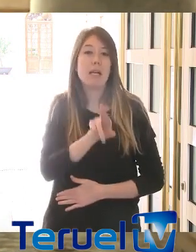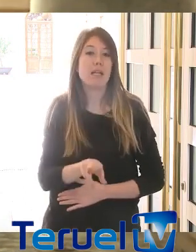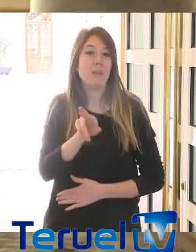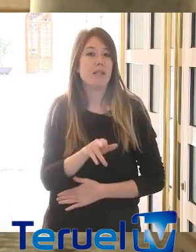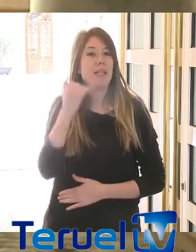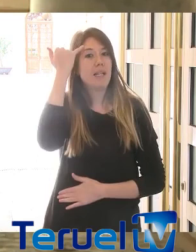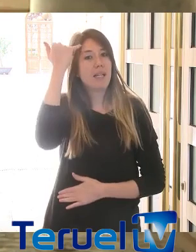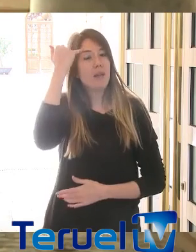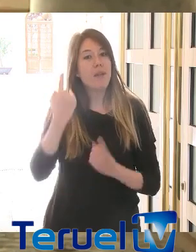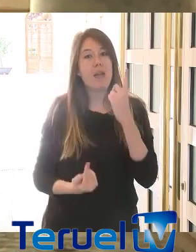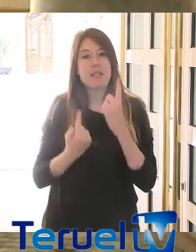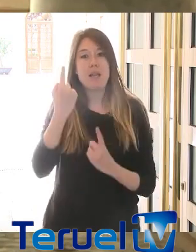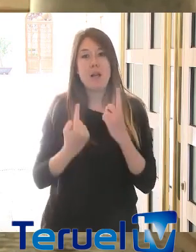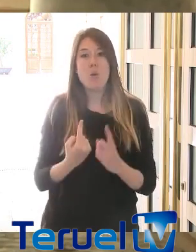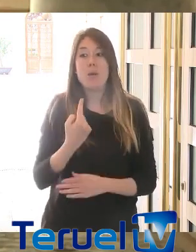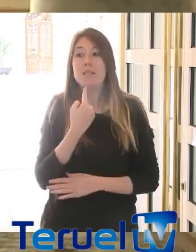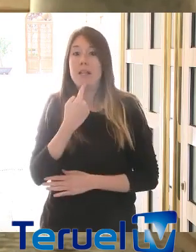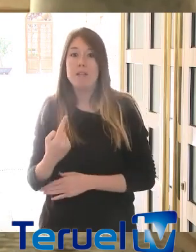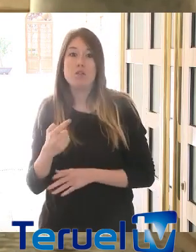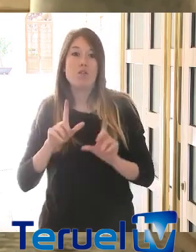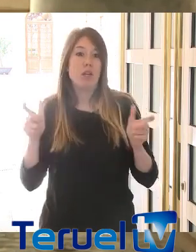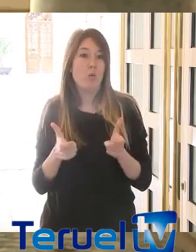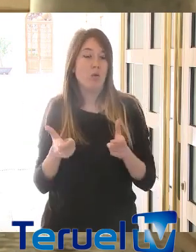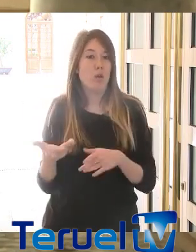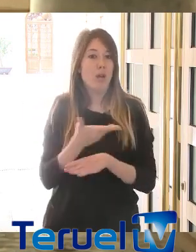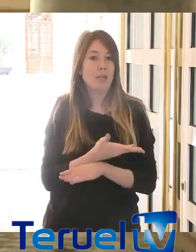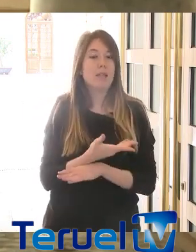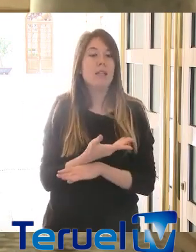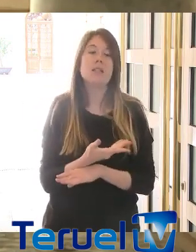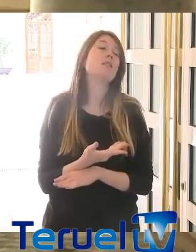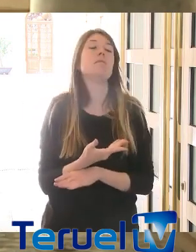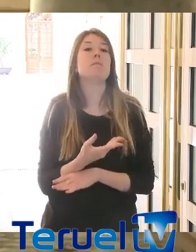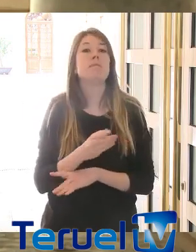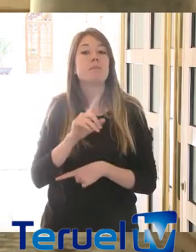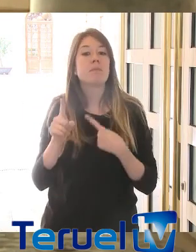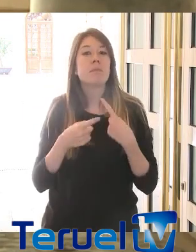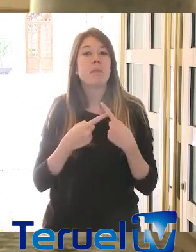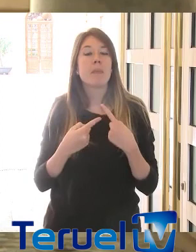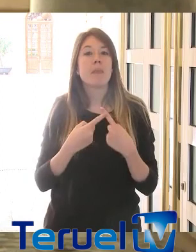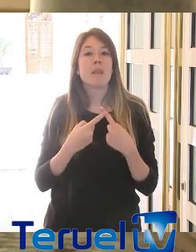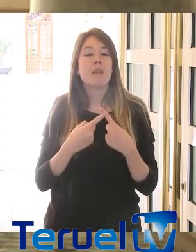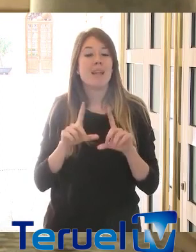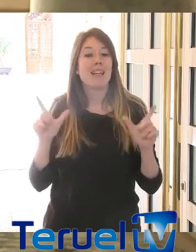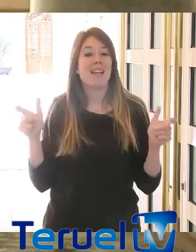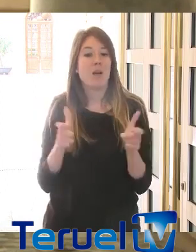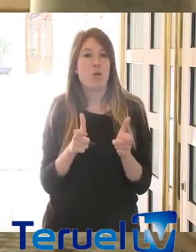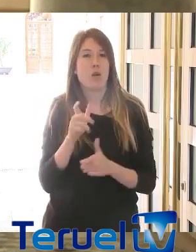ideas que he comentado dentro y que se han comentado de manera general. Una, a la propia reunión.